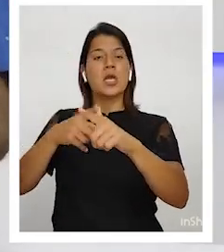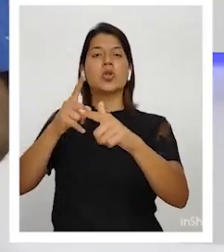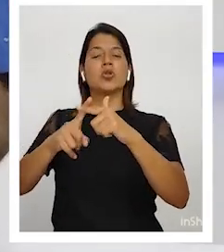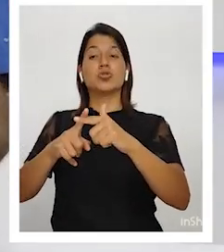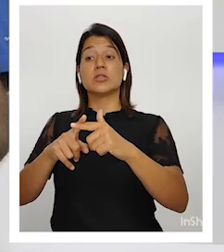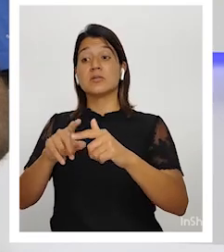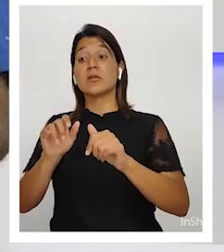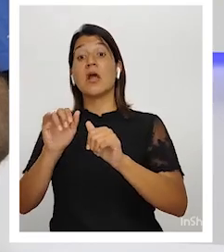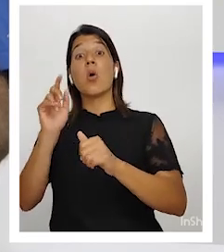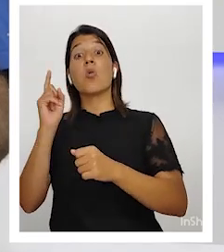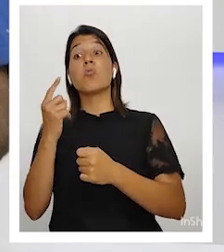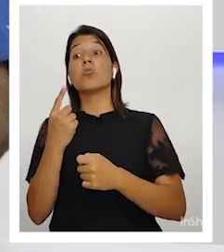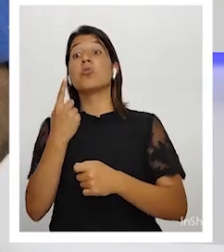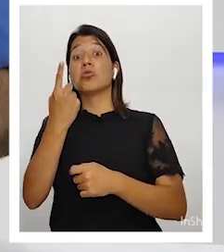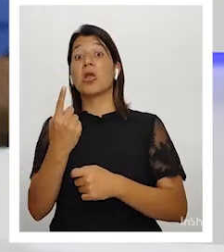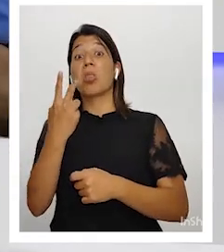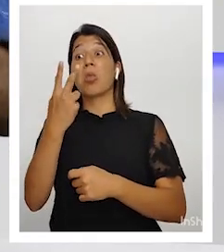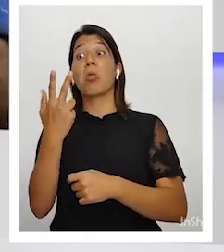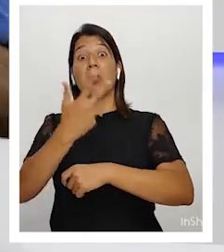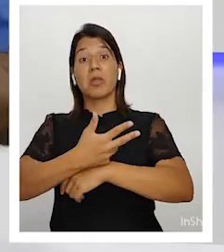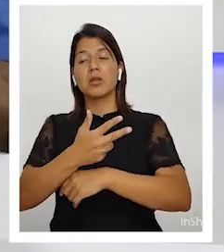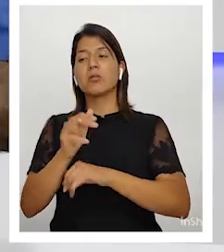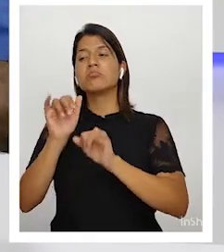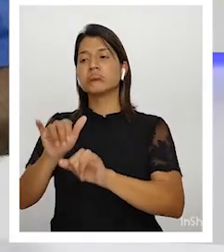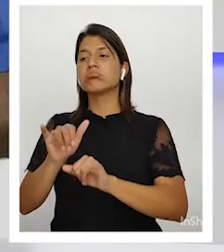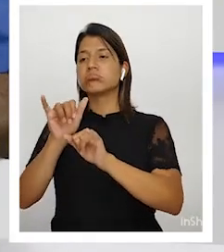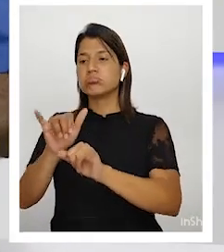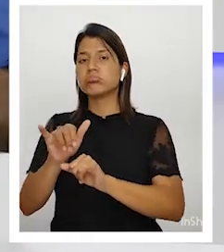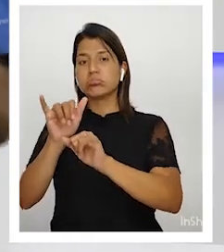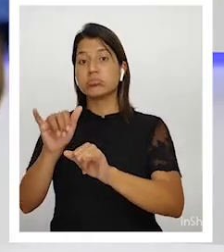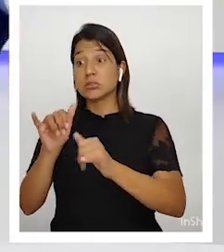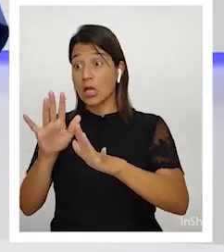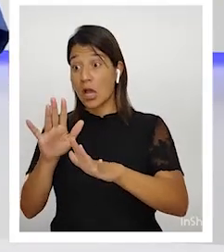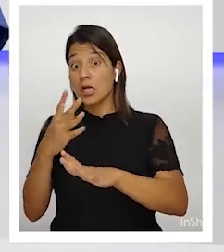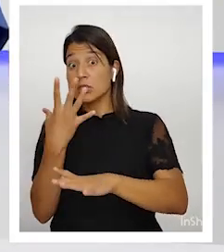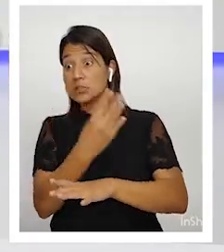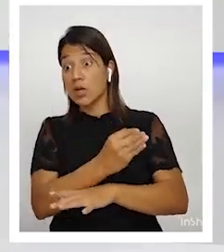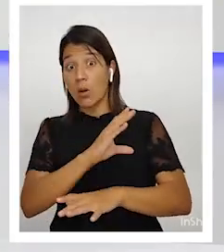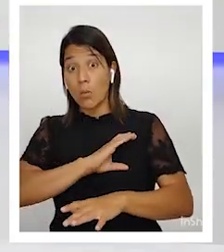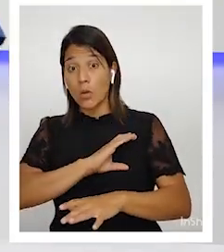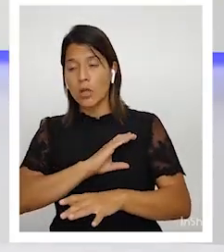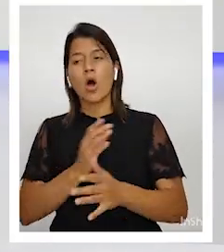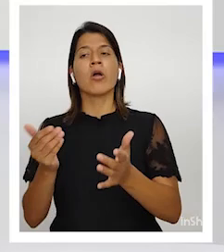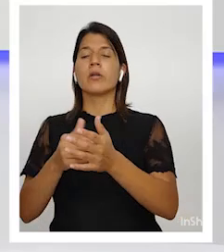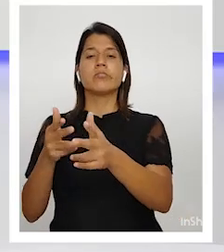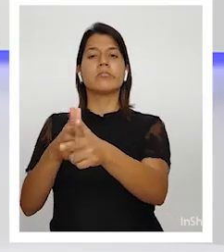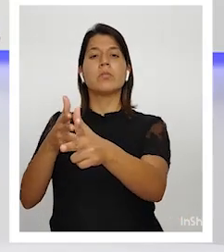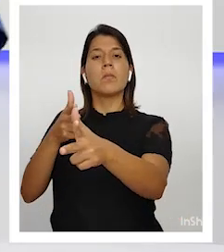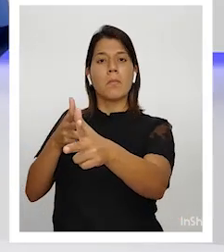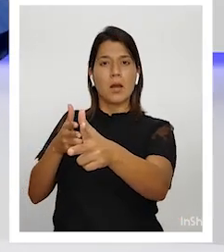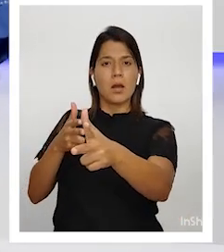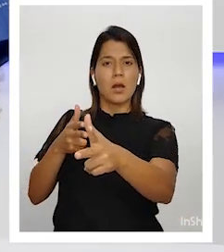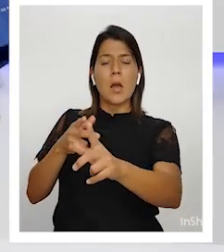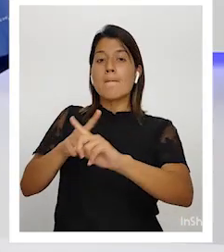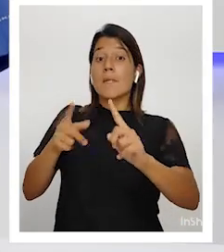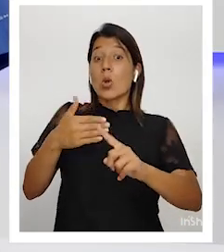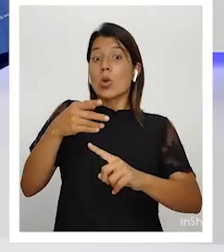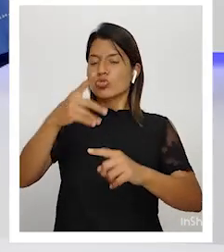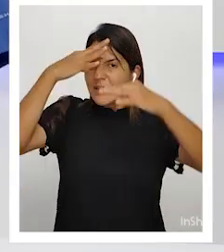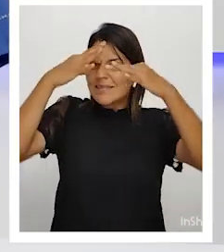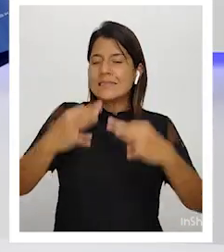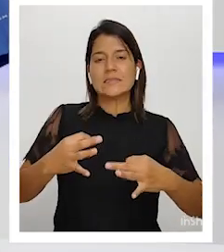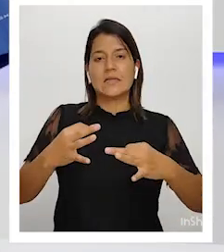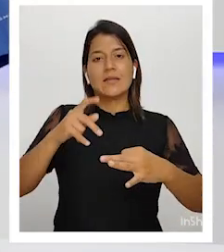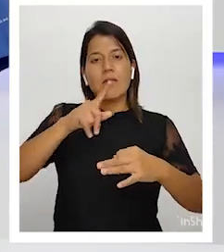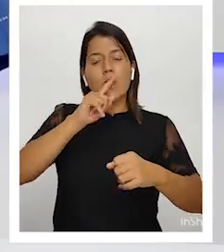va a cumplir. Y se va a cumplir porque se va a cumplir. Aunque sea en chiquito, que sea en Heredia, ¿verdad? Pero la